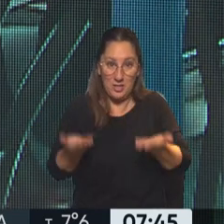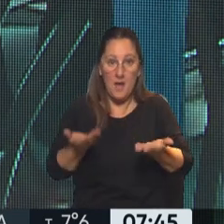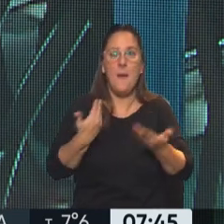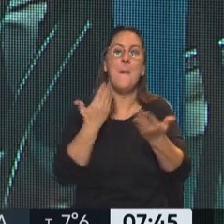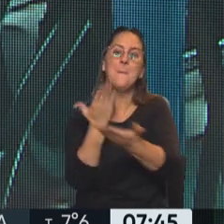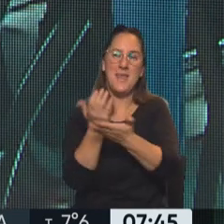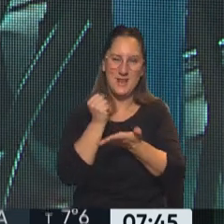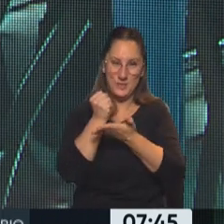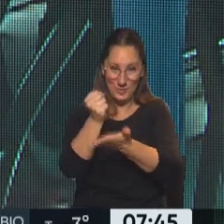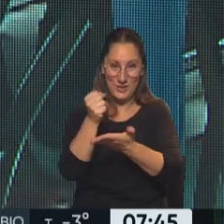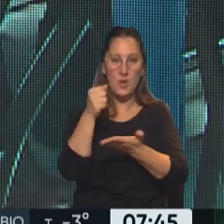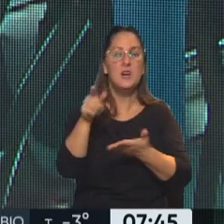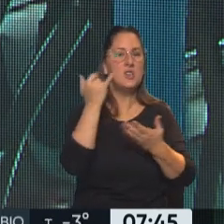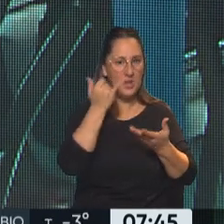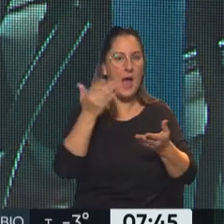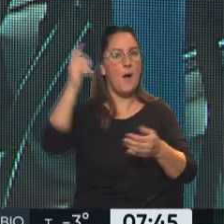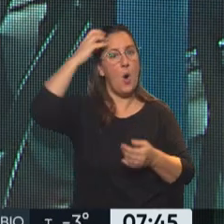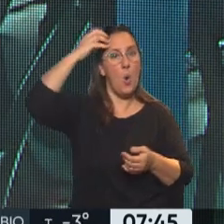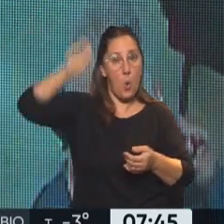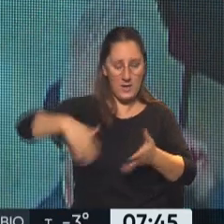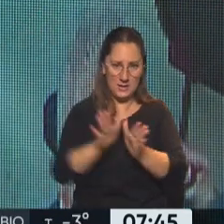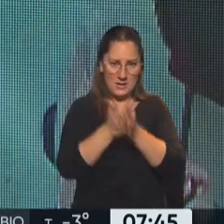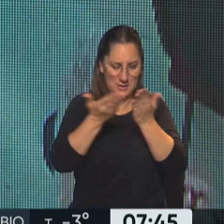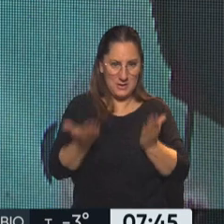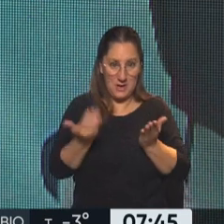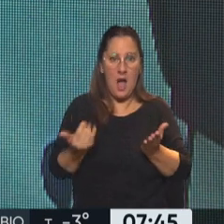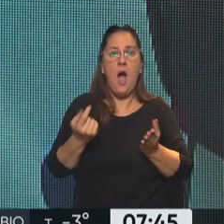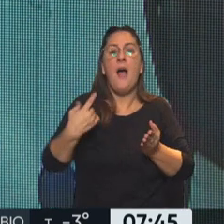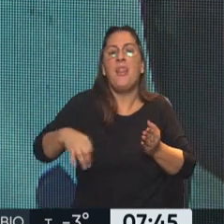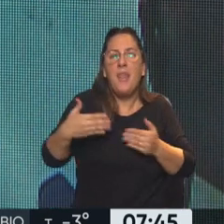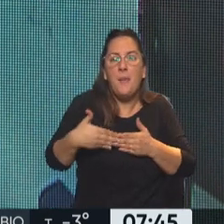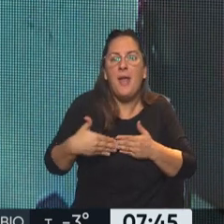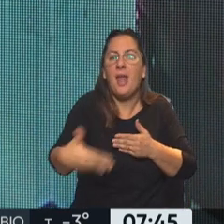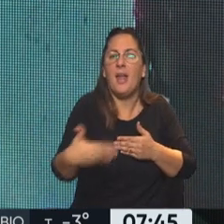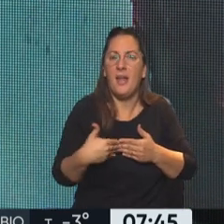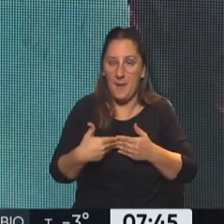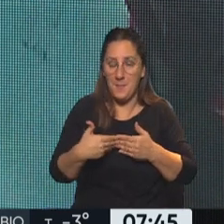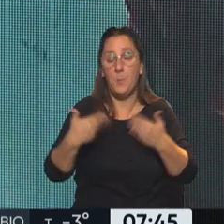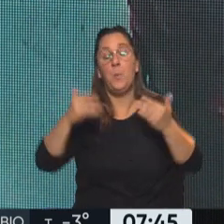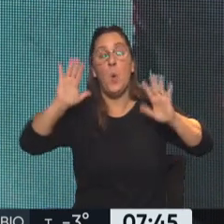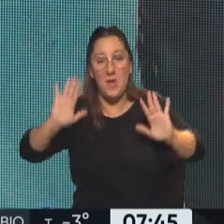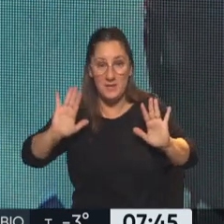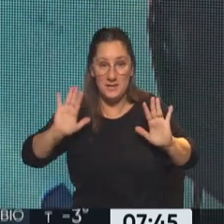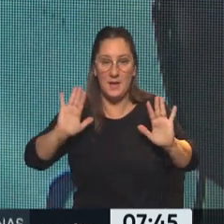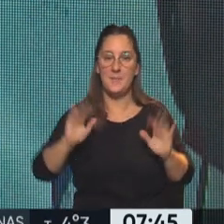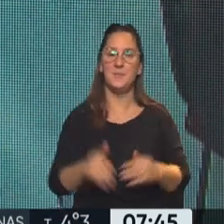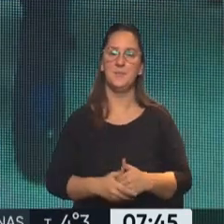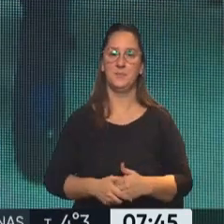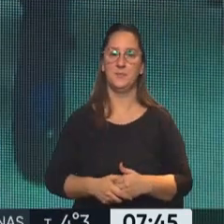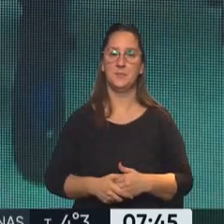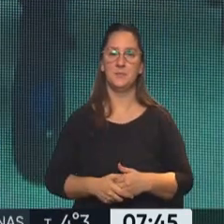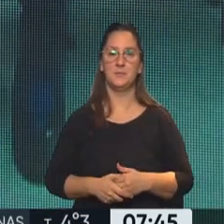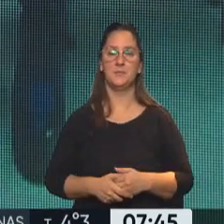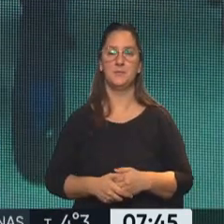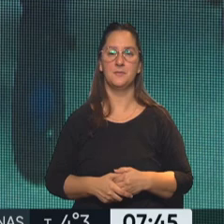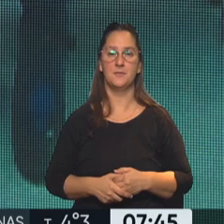subsidio, se lo entregaron, ya lo tiene con él. ¿Qué es lo que debería pasar en el transcurso de esta causa? O lo que habitualmente pasa en causas como